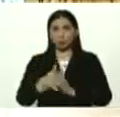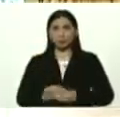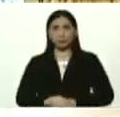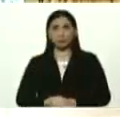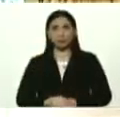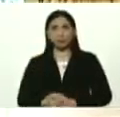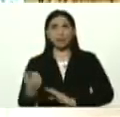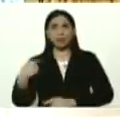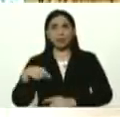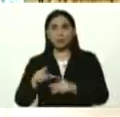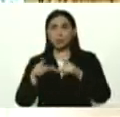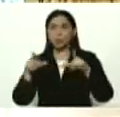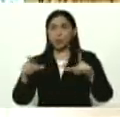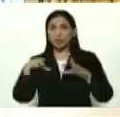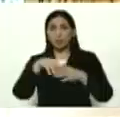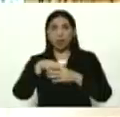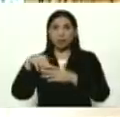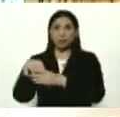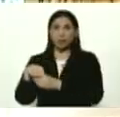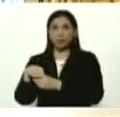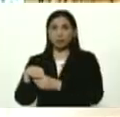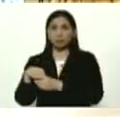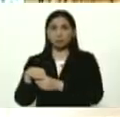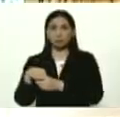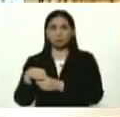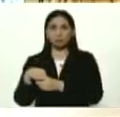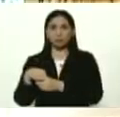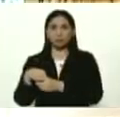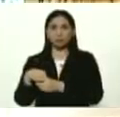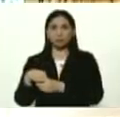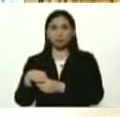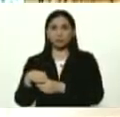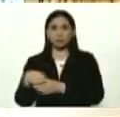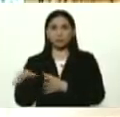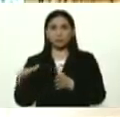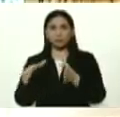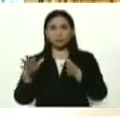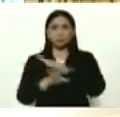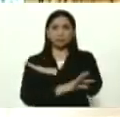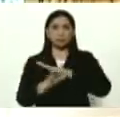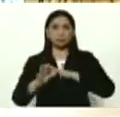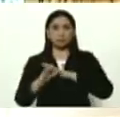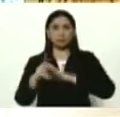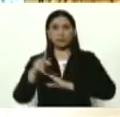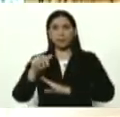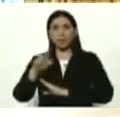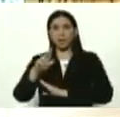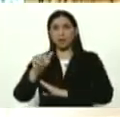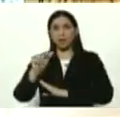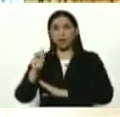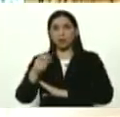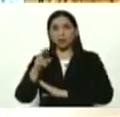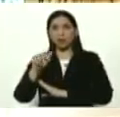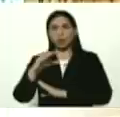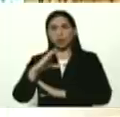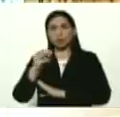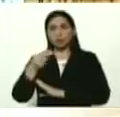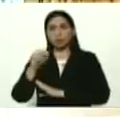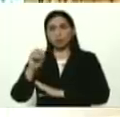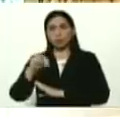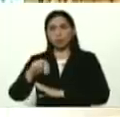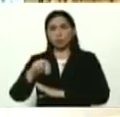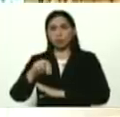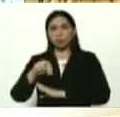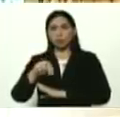Tenemos los lugares de cuarentena en el pasaje fronterizo de Paraguachón, de San Antonio del